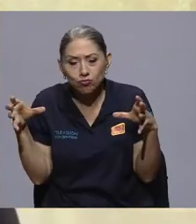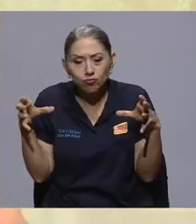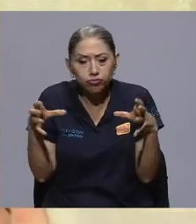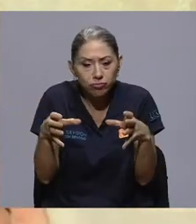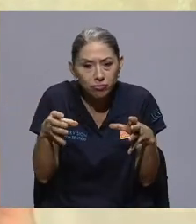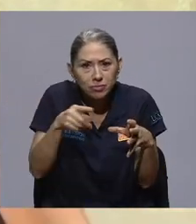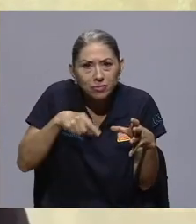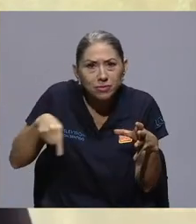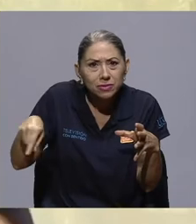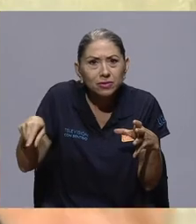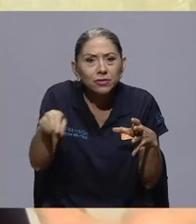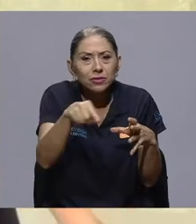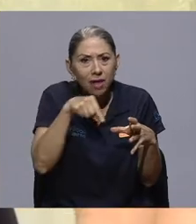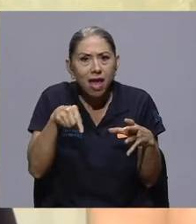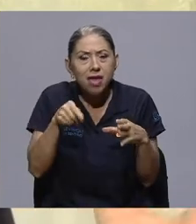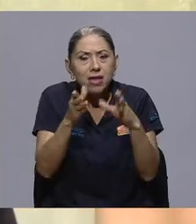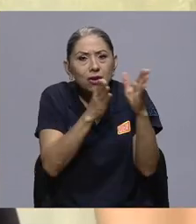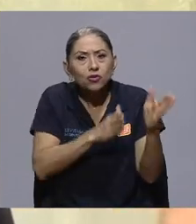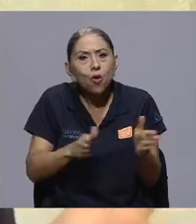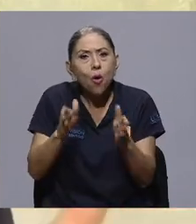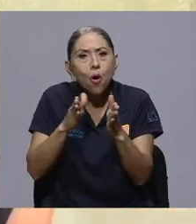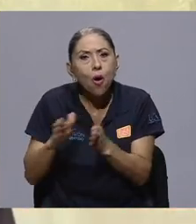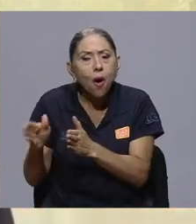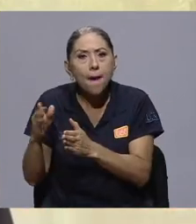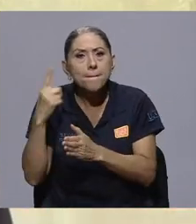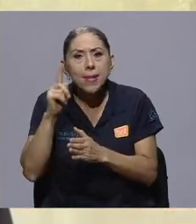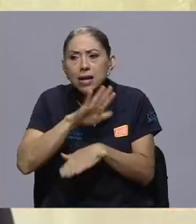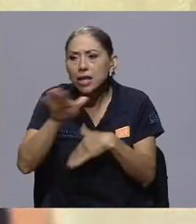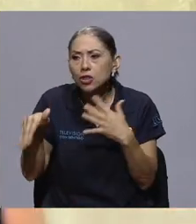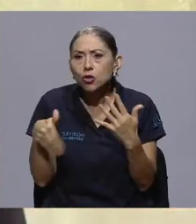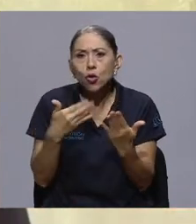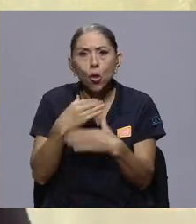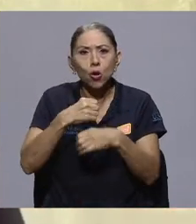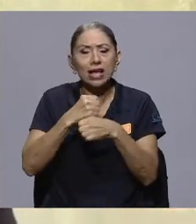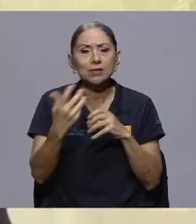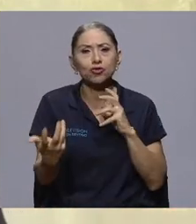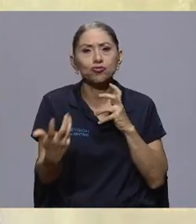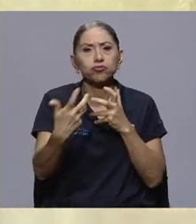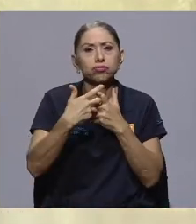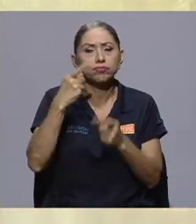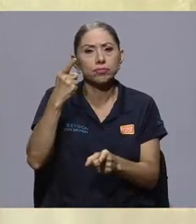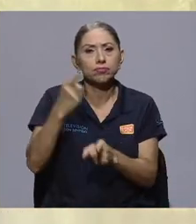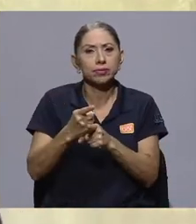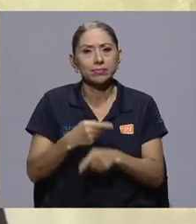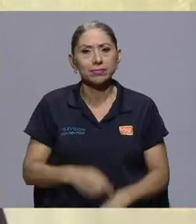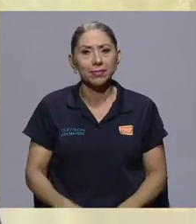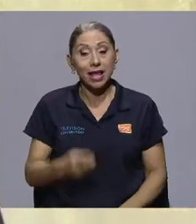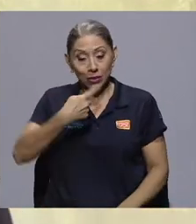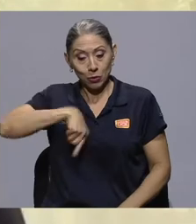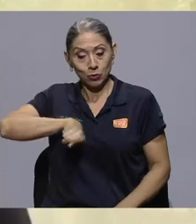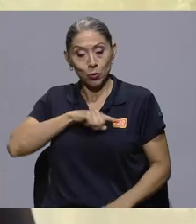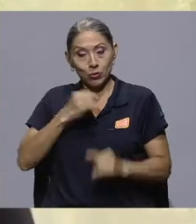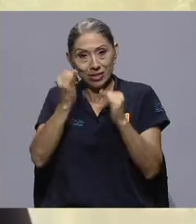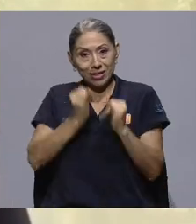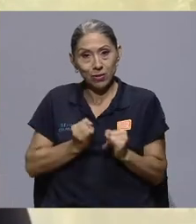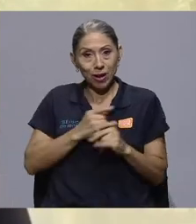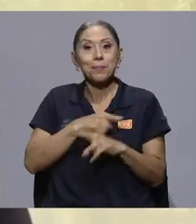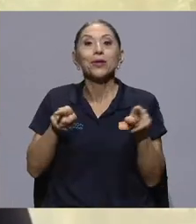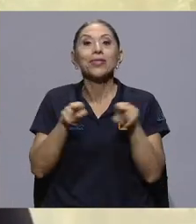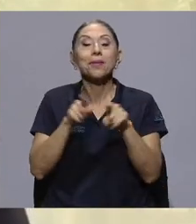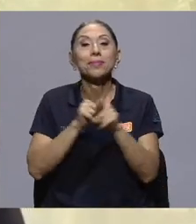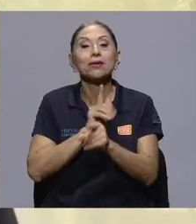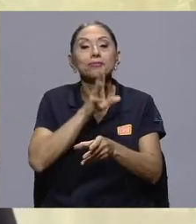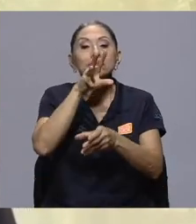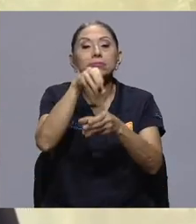las otras y que nos organizamos para que tenga coherencia lo que hacemos. Entonces, desde nuestra creación individual, pero también de cómo articulamos